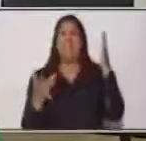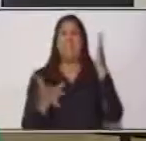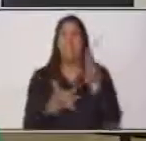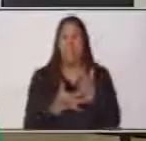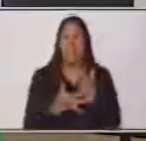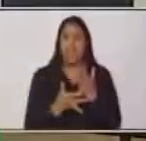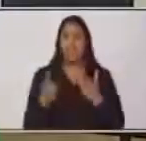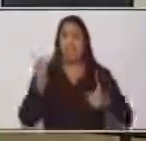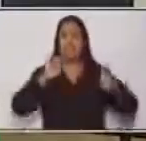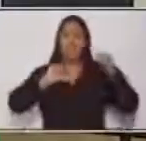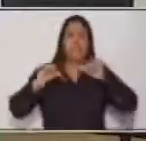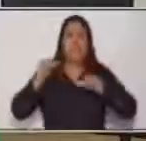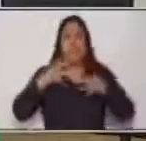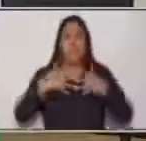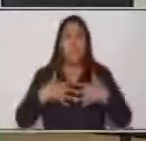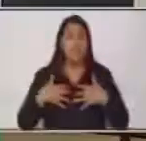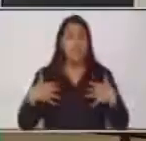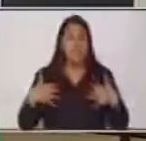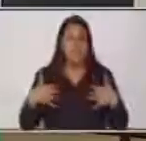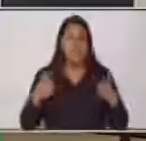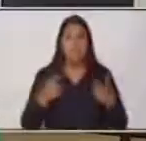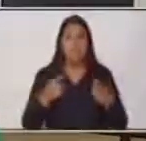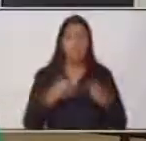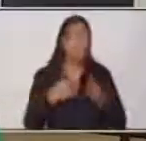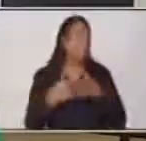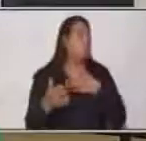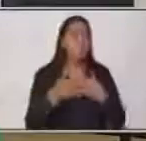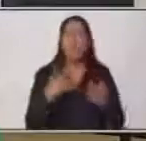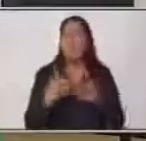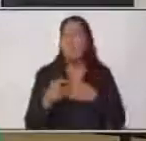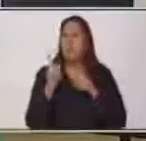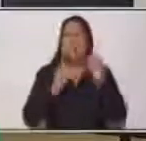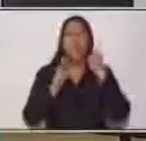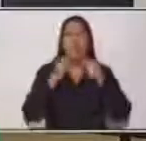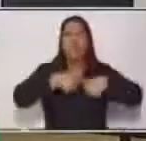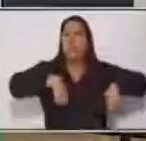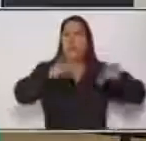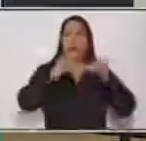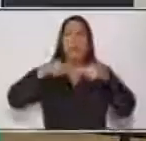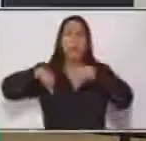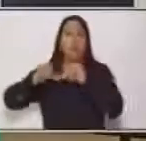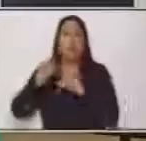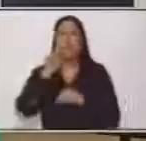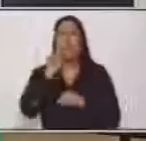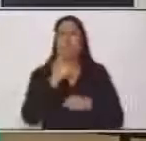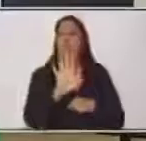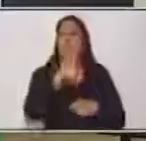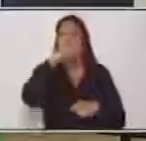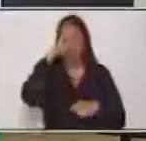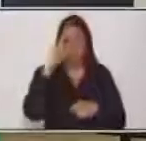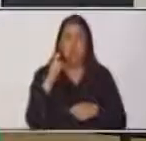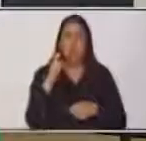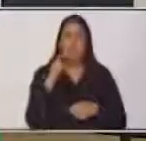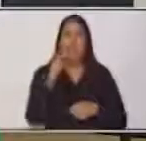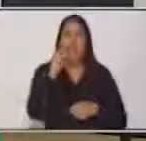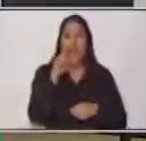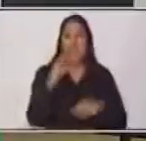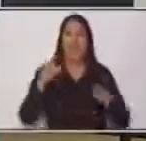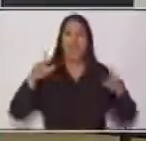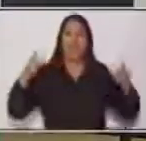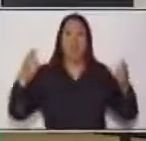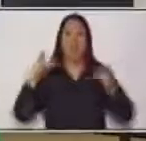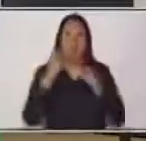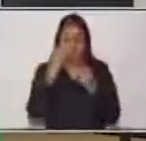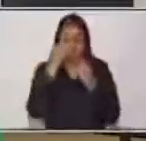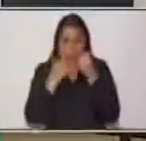independientemente del área en el cual usted esté trabajando, y la conclusión en donde usted va a sintetizar esa